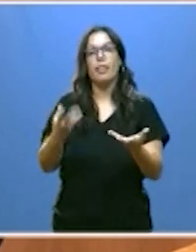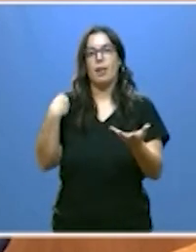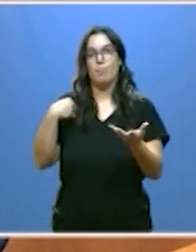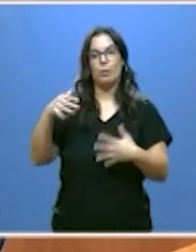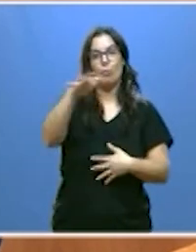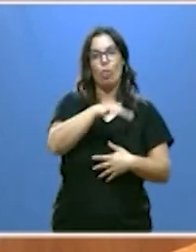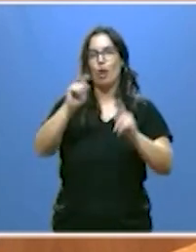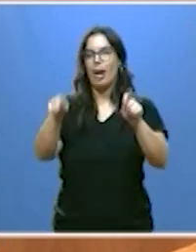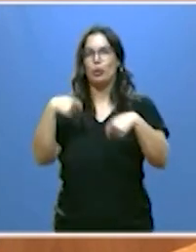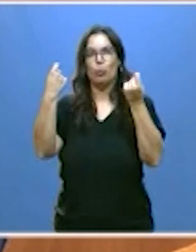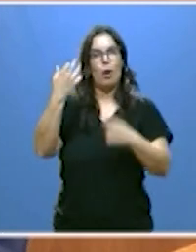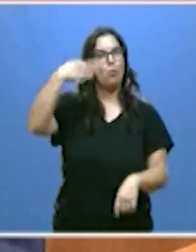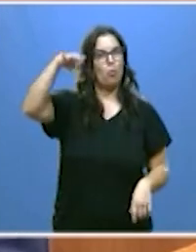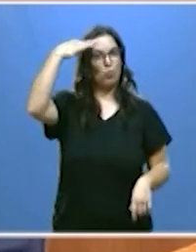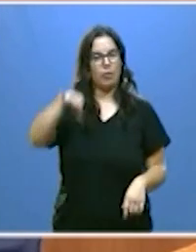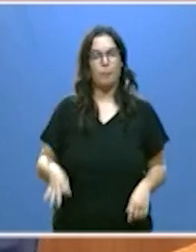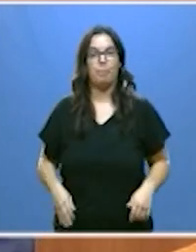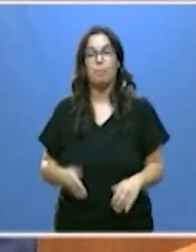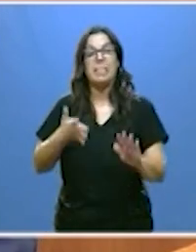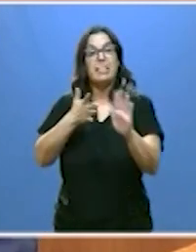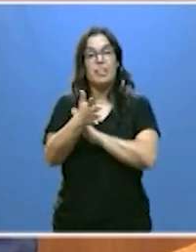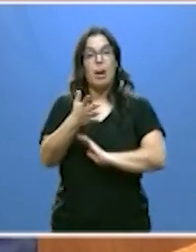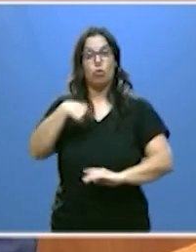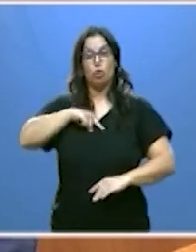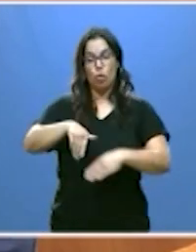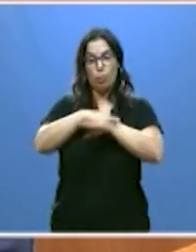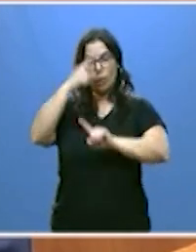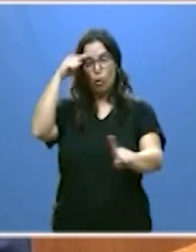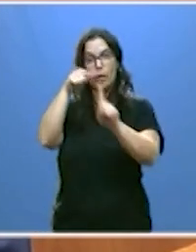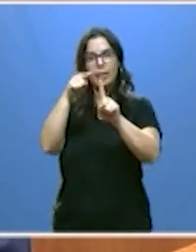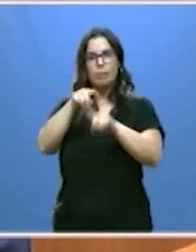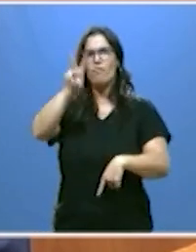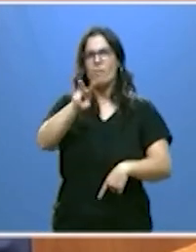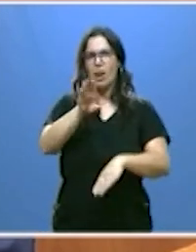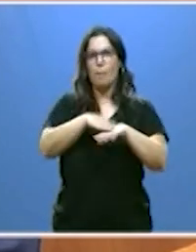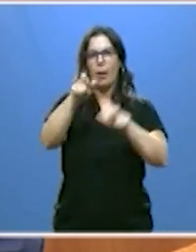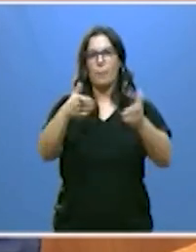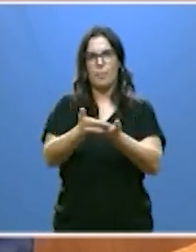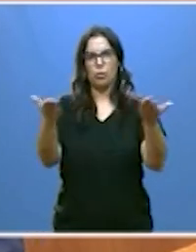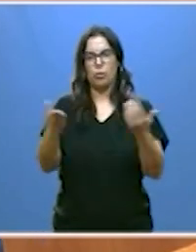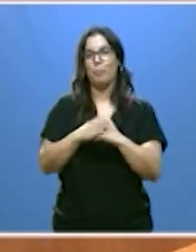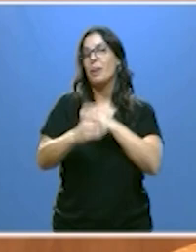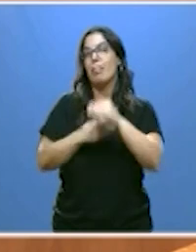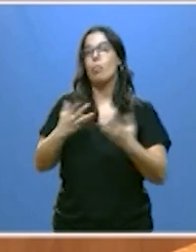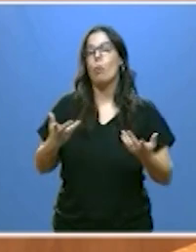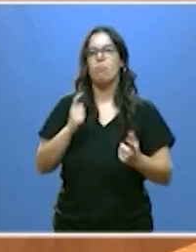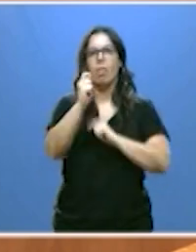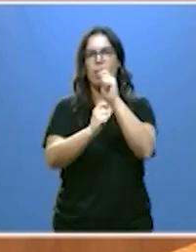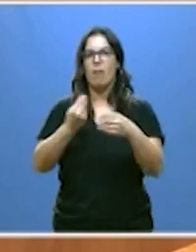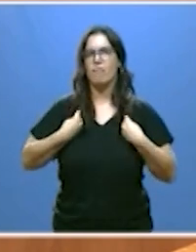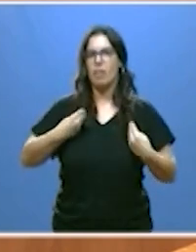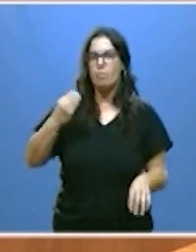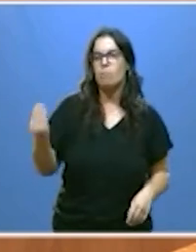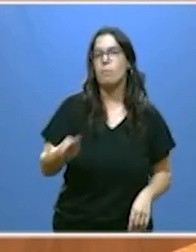natural. Se trata, en definitiva, de ser útiles, de ser útiles a las personas haciendo de su vida que sea mejor